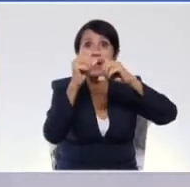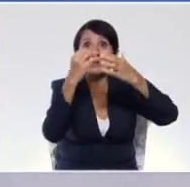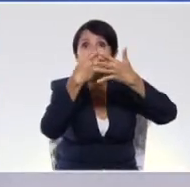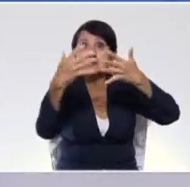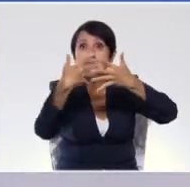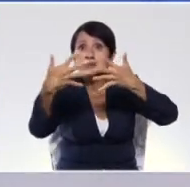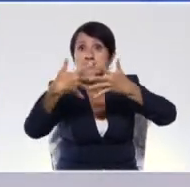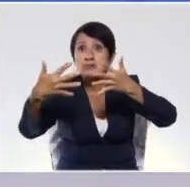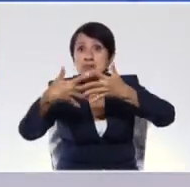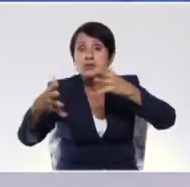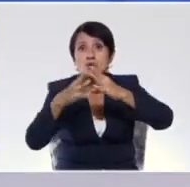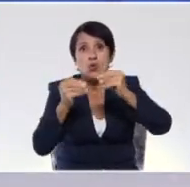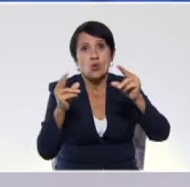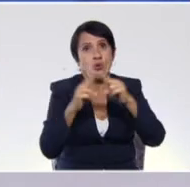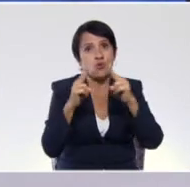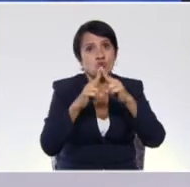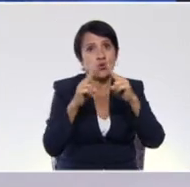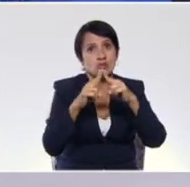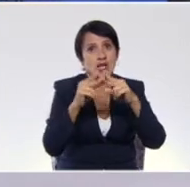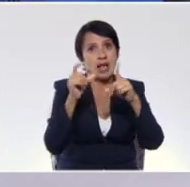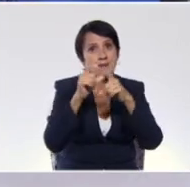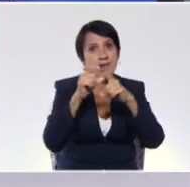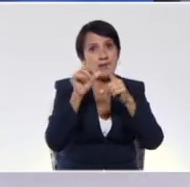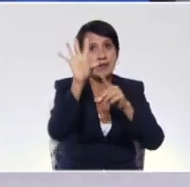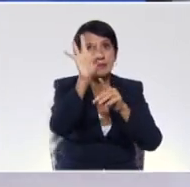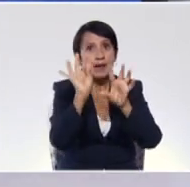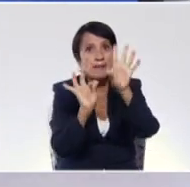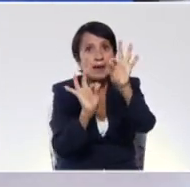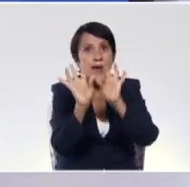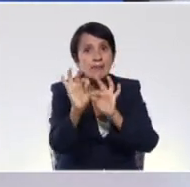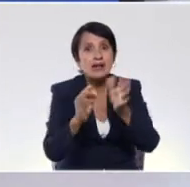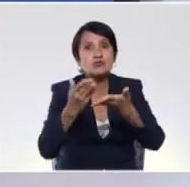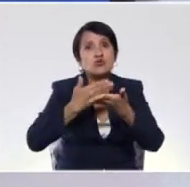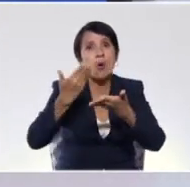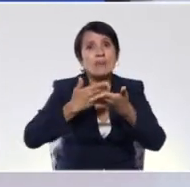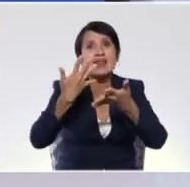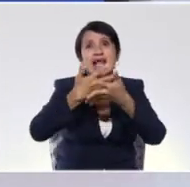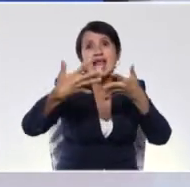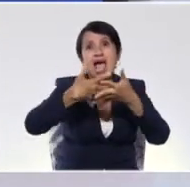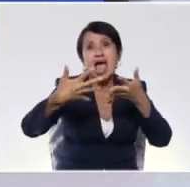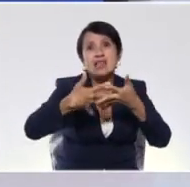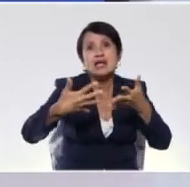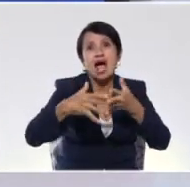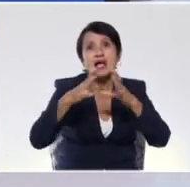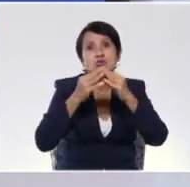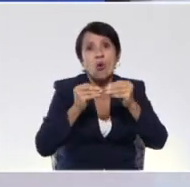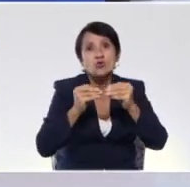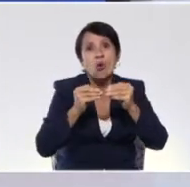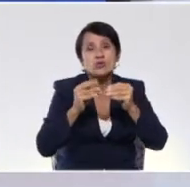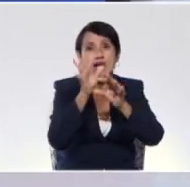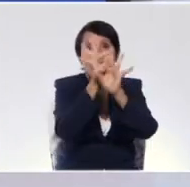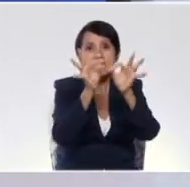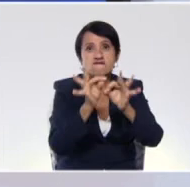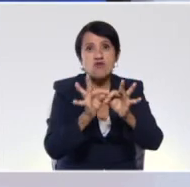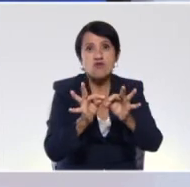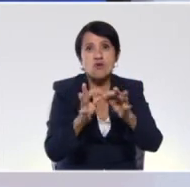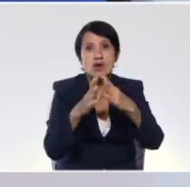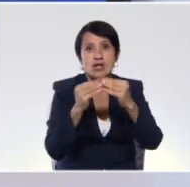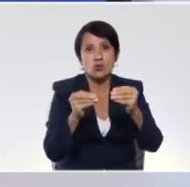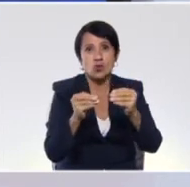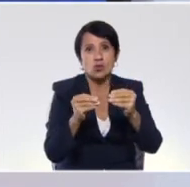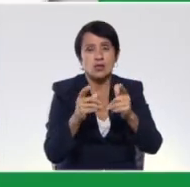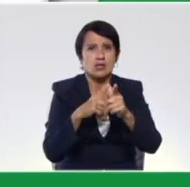reconociendo cada una de las palabras, vamos a ir sacando de esa sopa de letra los dibujos o la figura como tal. Pero ¿en qué